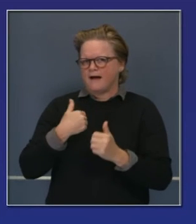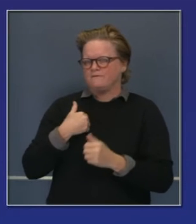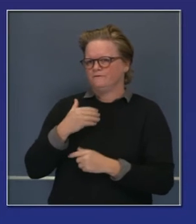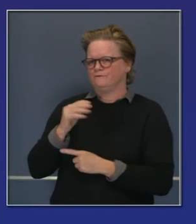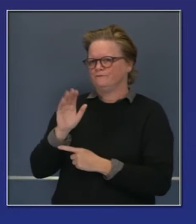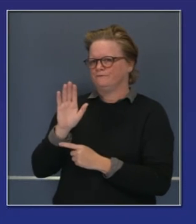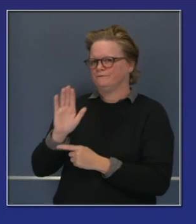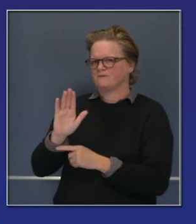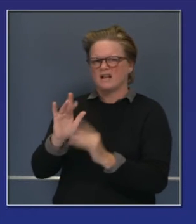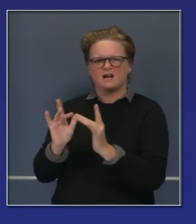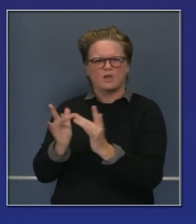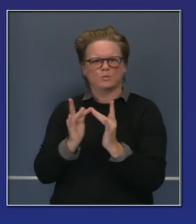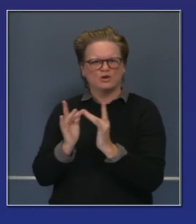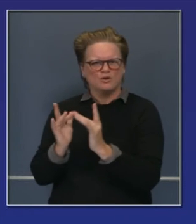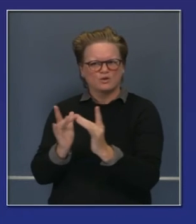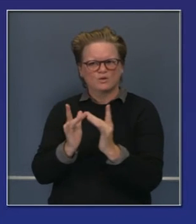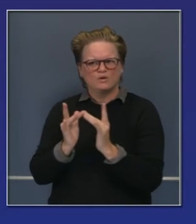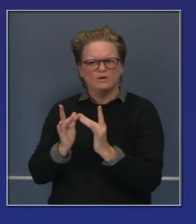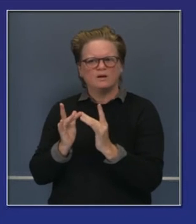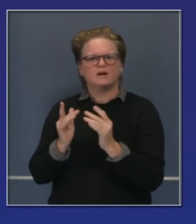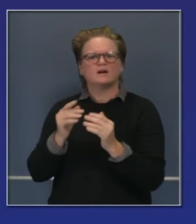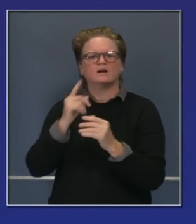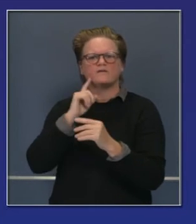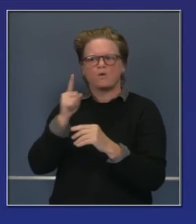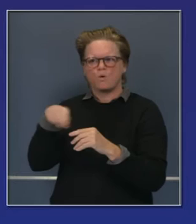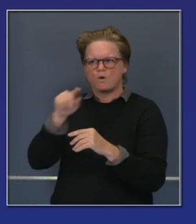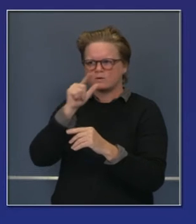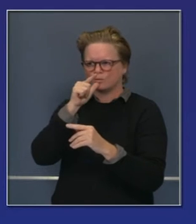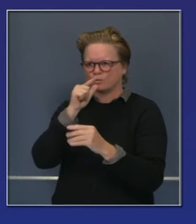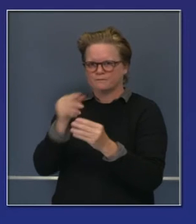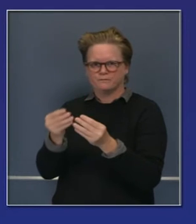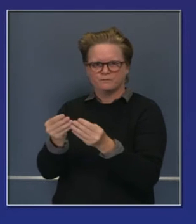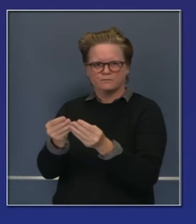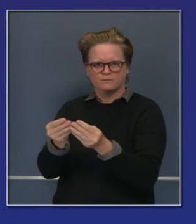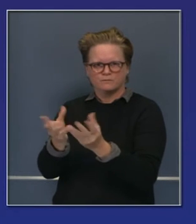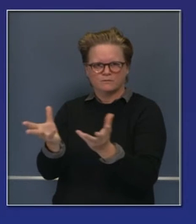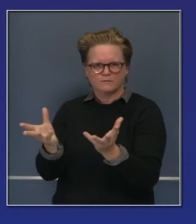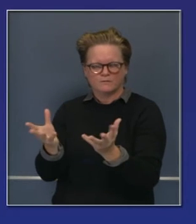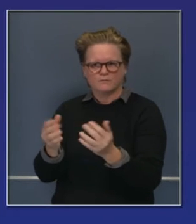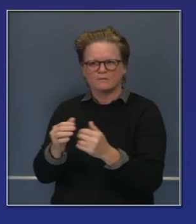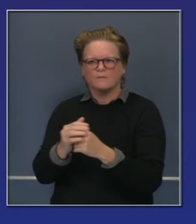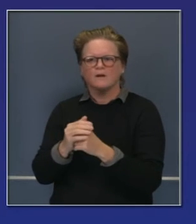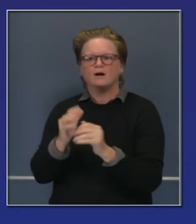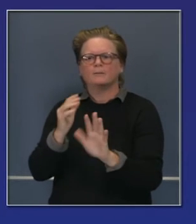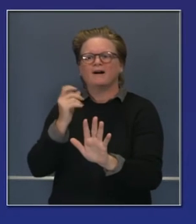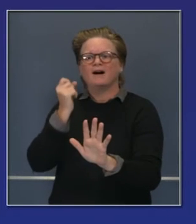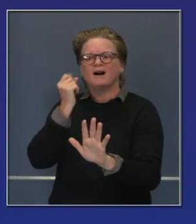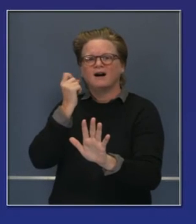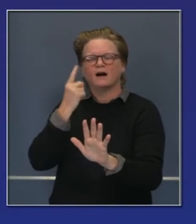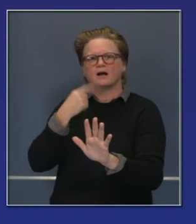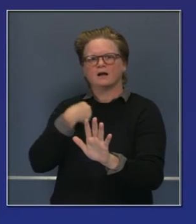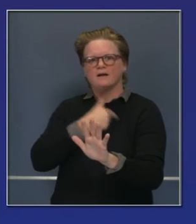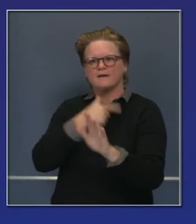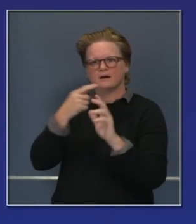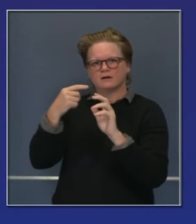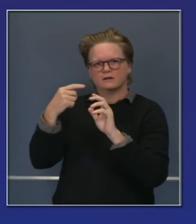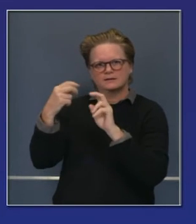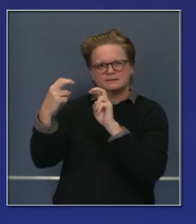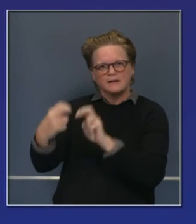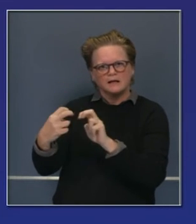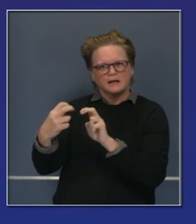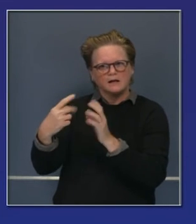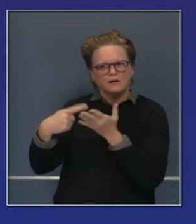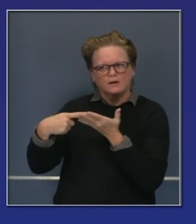vacunas. Queremos ayudar a influir sobre cómo y a dónde se llevarán a cabo las distribuciones.